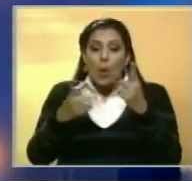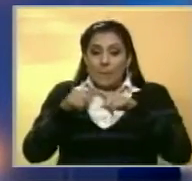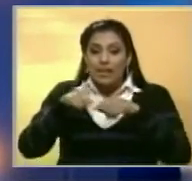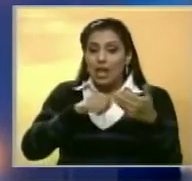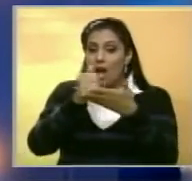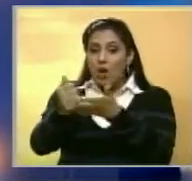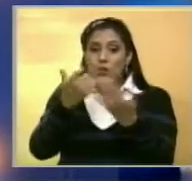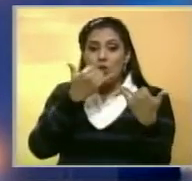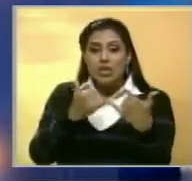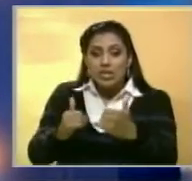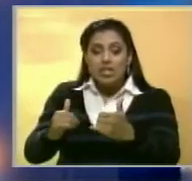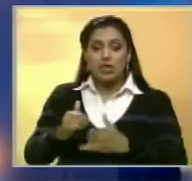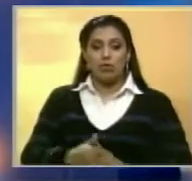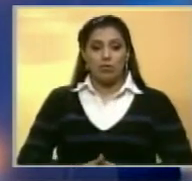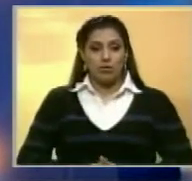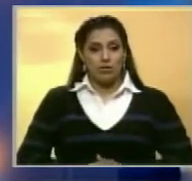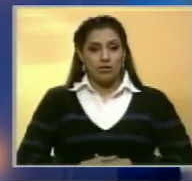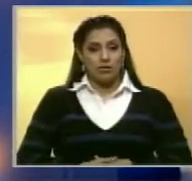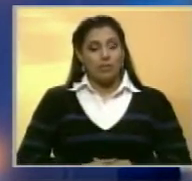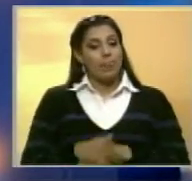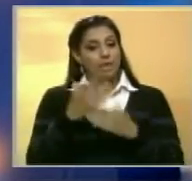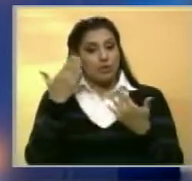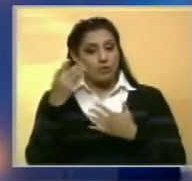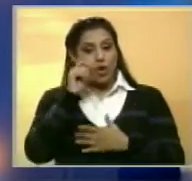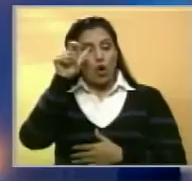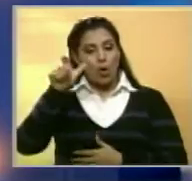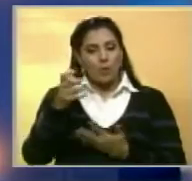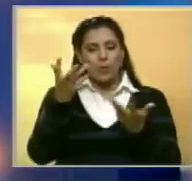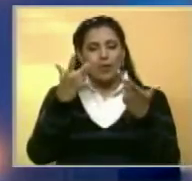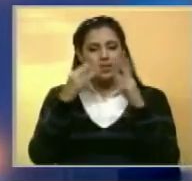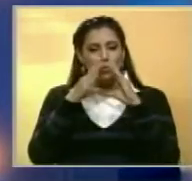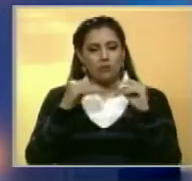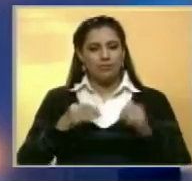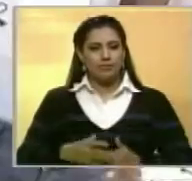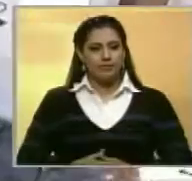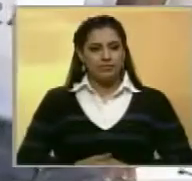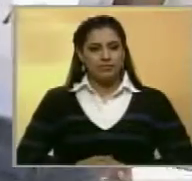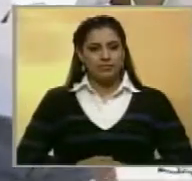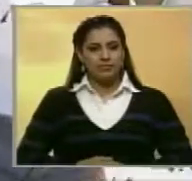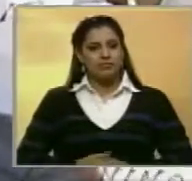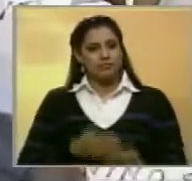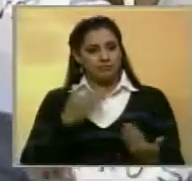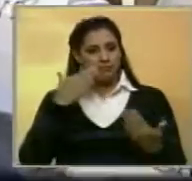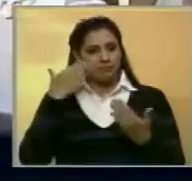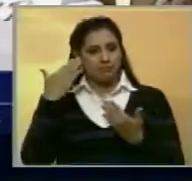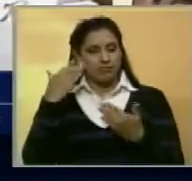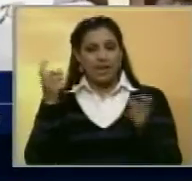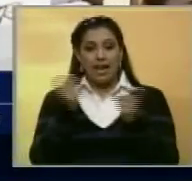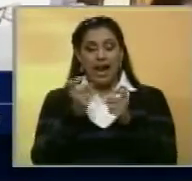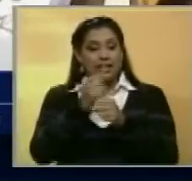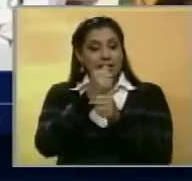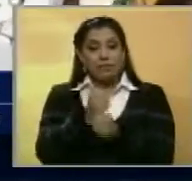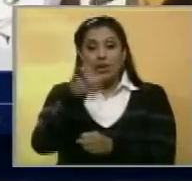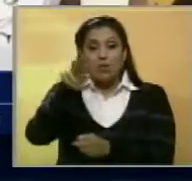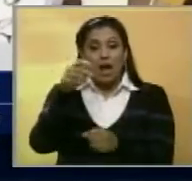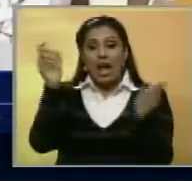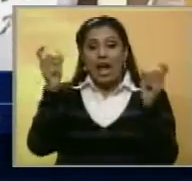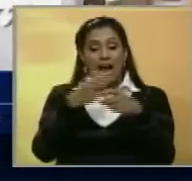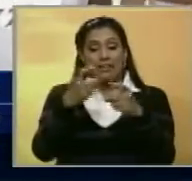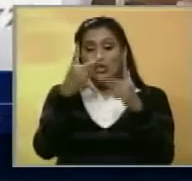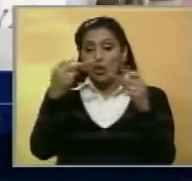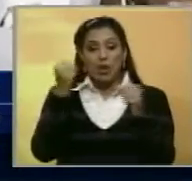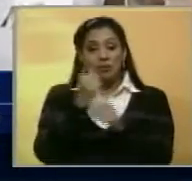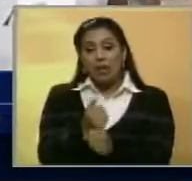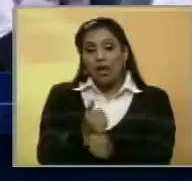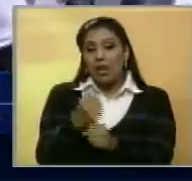insumos necesarios para sus respectivos tratamientos. José Leonardo Nava nos tiene la información. ¡El cáncer no espera! ¡El cáncer